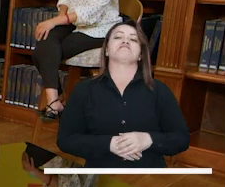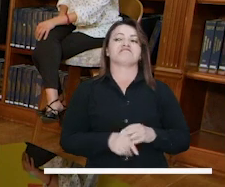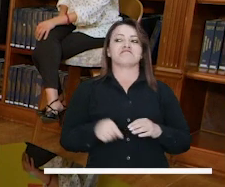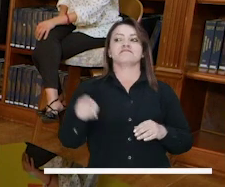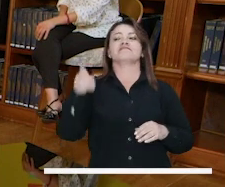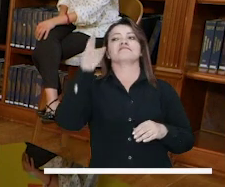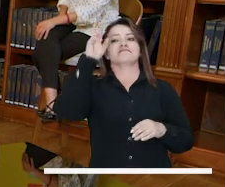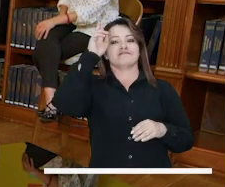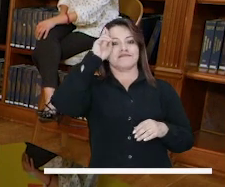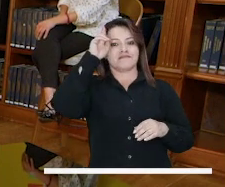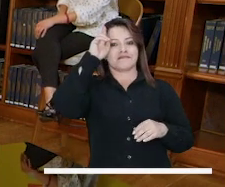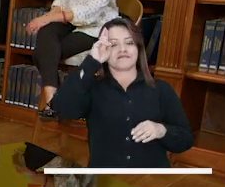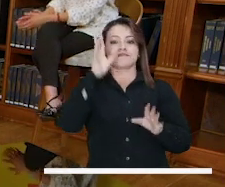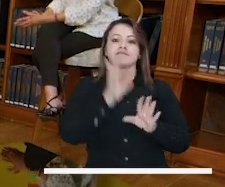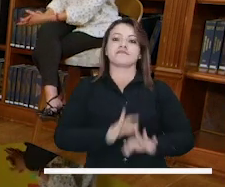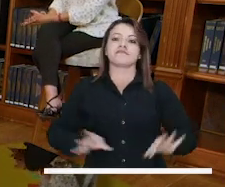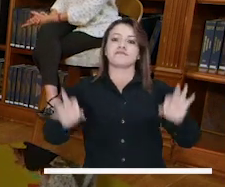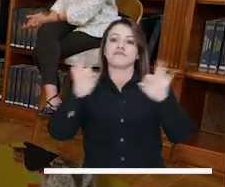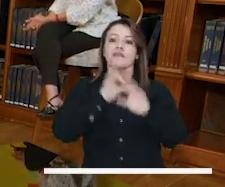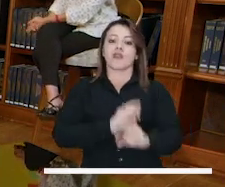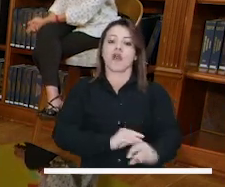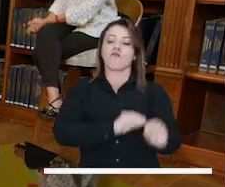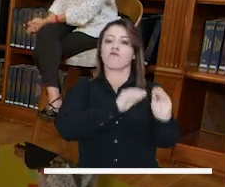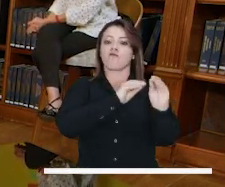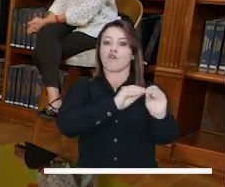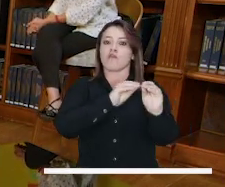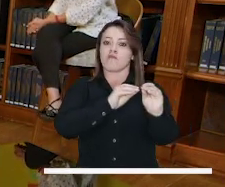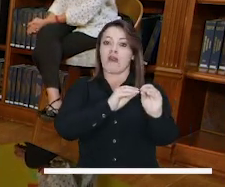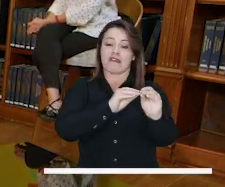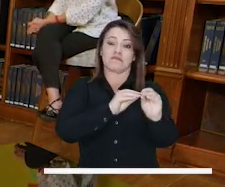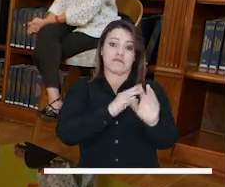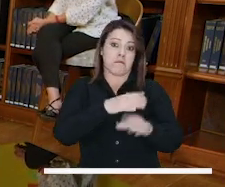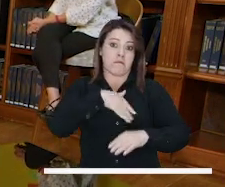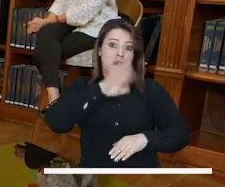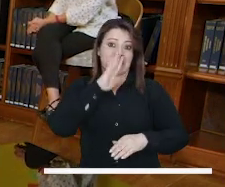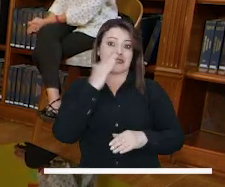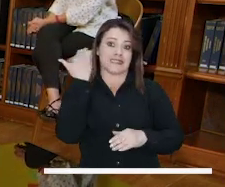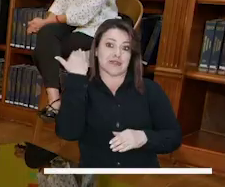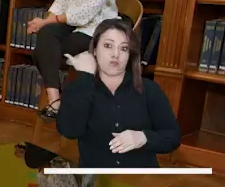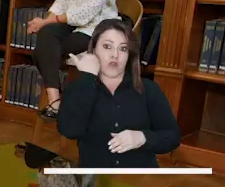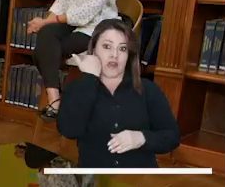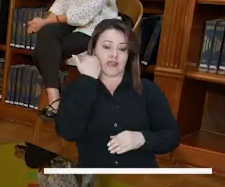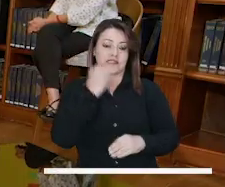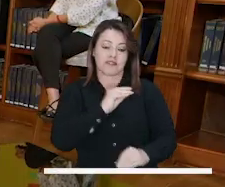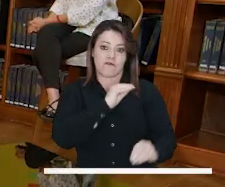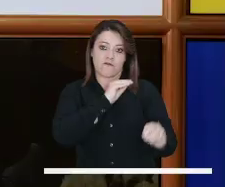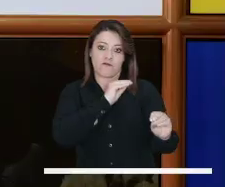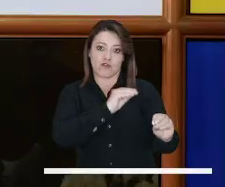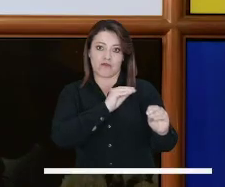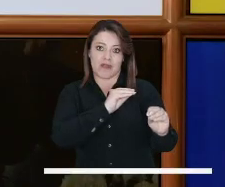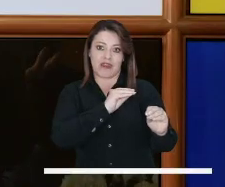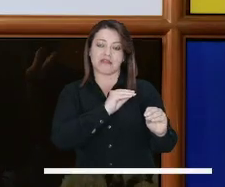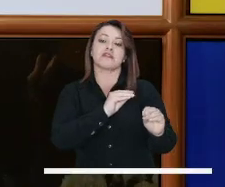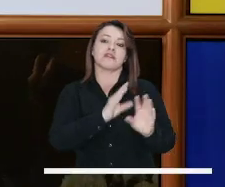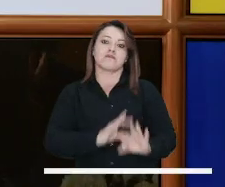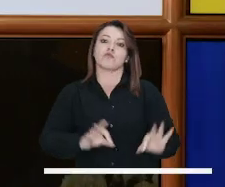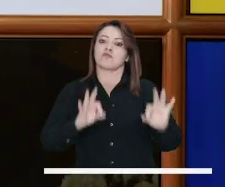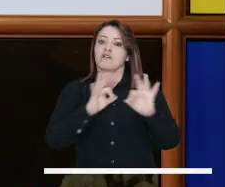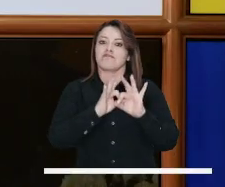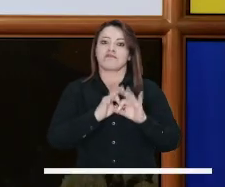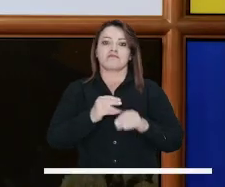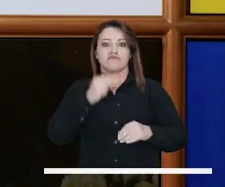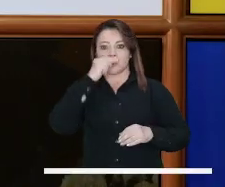feminicidio? Creo que ahí está la clave. Porque evidentemente poder formar a una mujer en todos estos